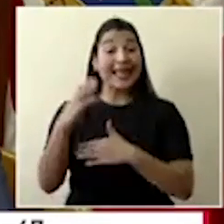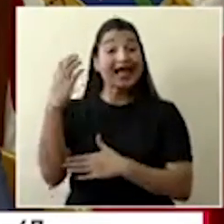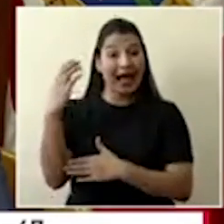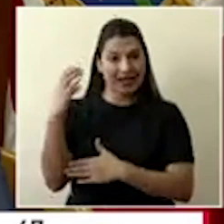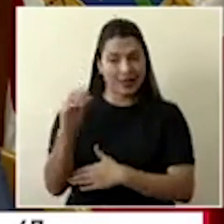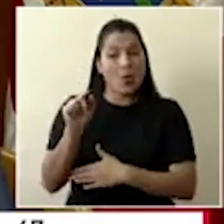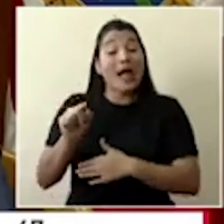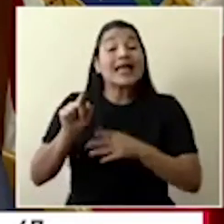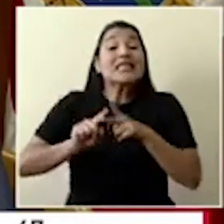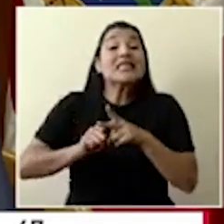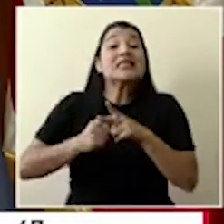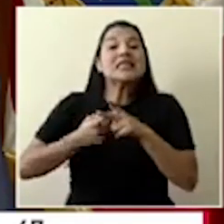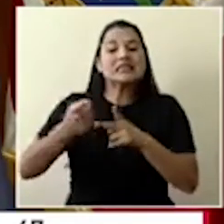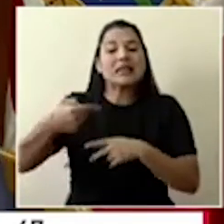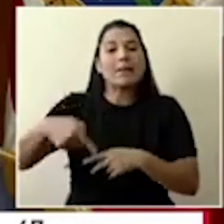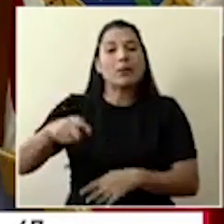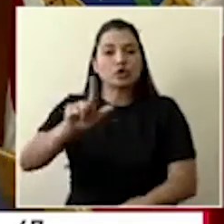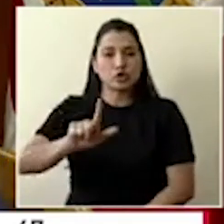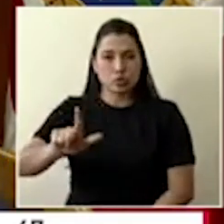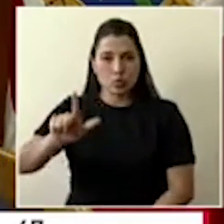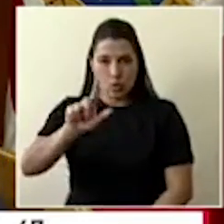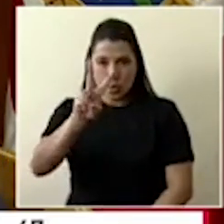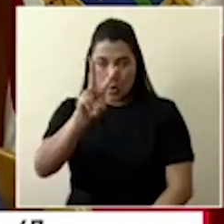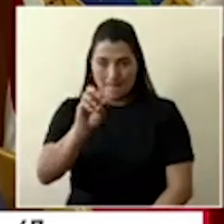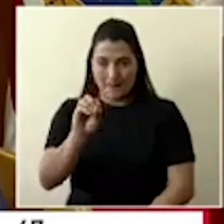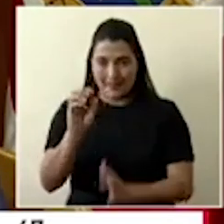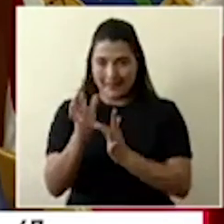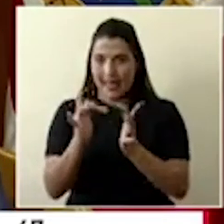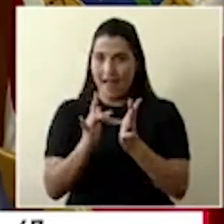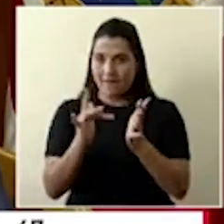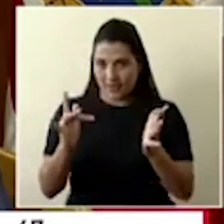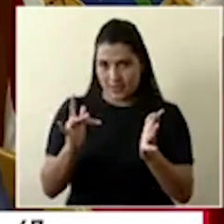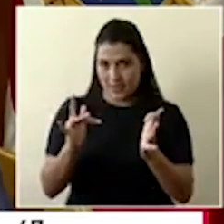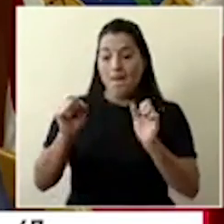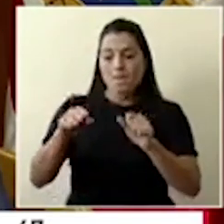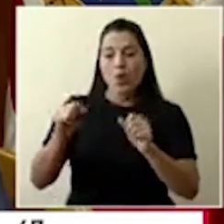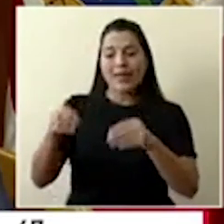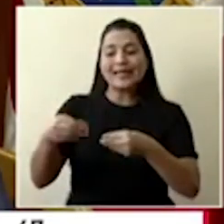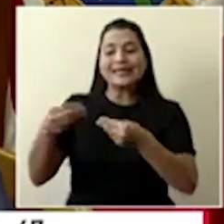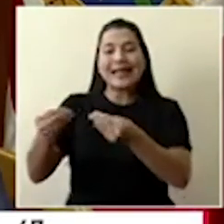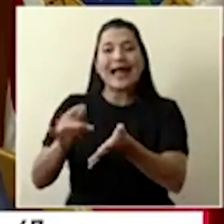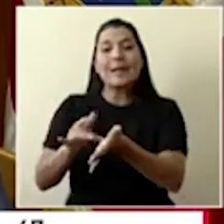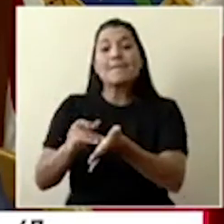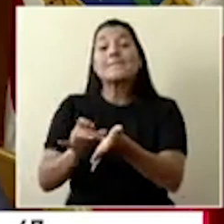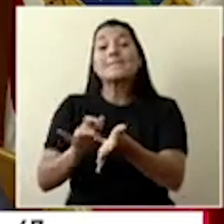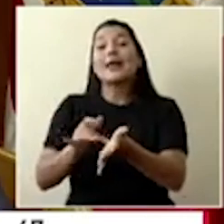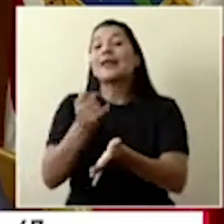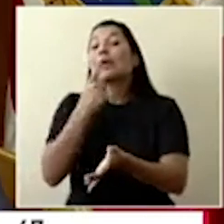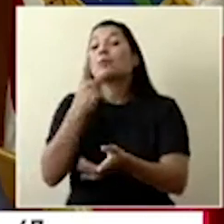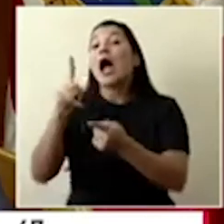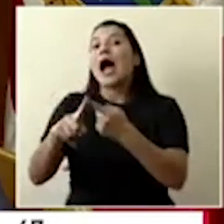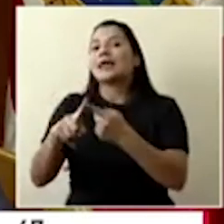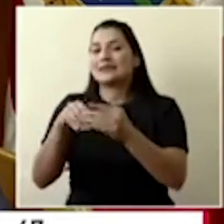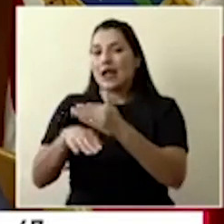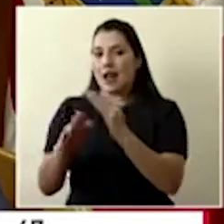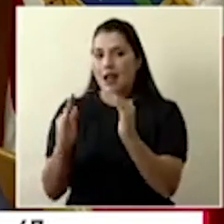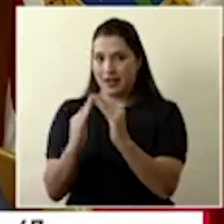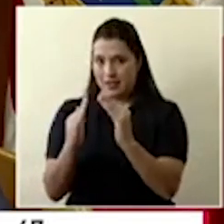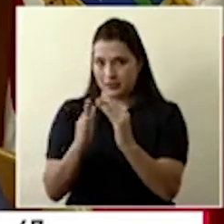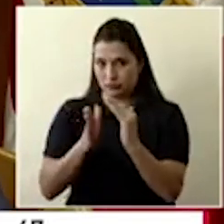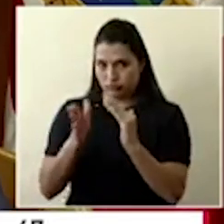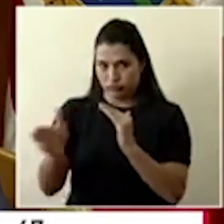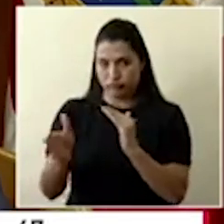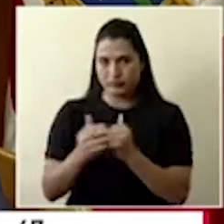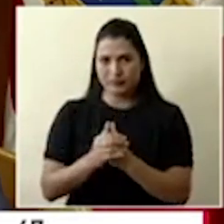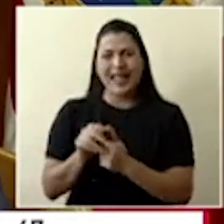se va a iniciar el próximo lunes 20 de abril la entrega de medicamentos a domicilio. Esta zona